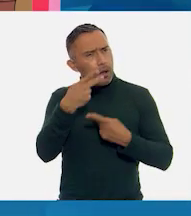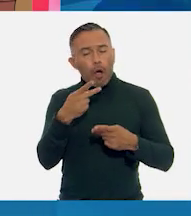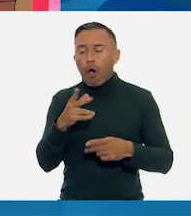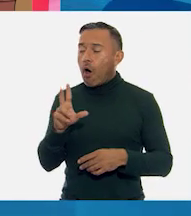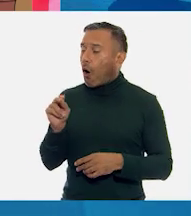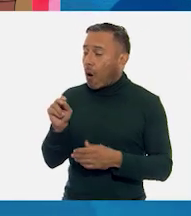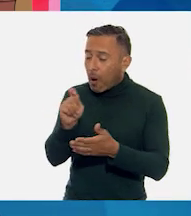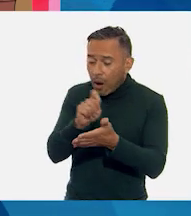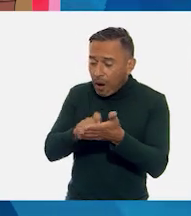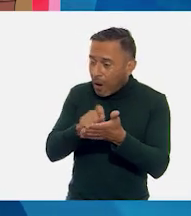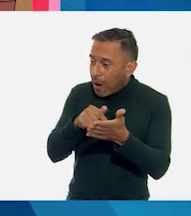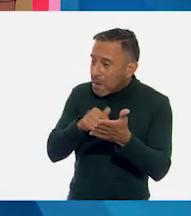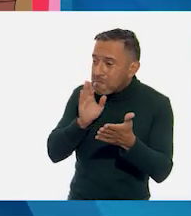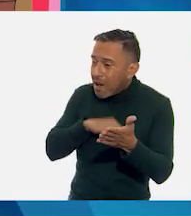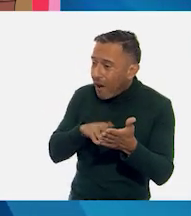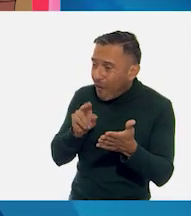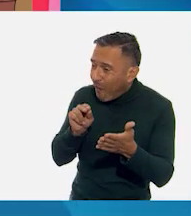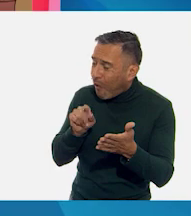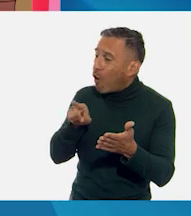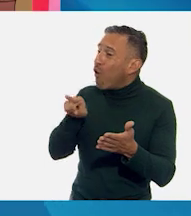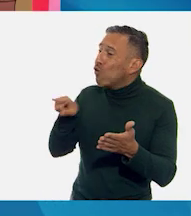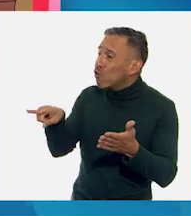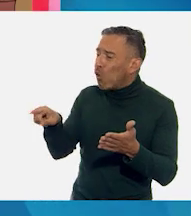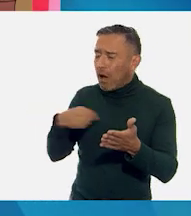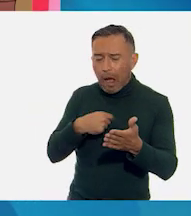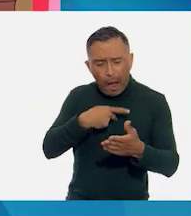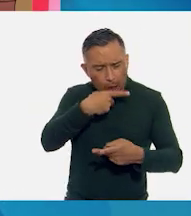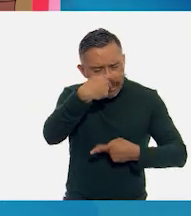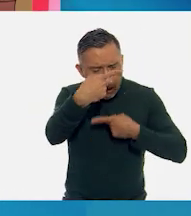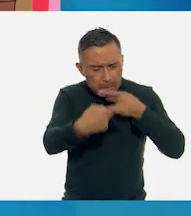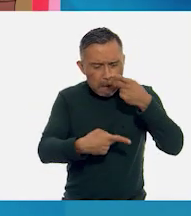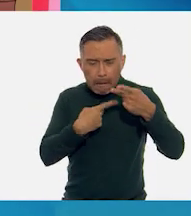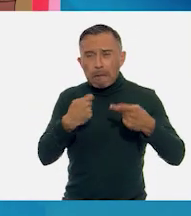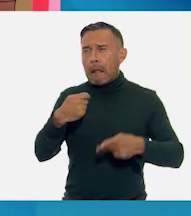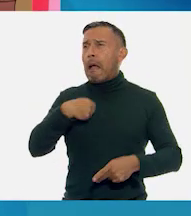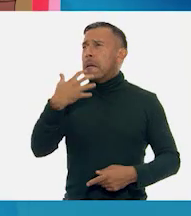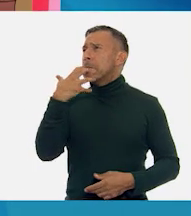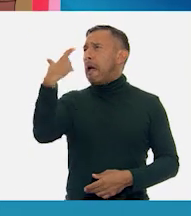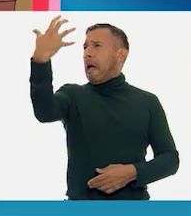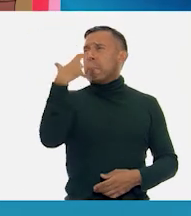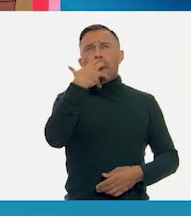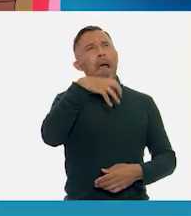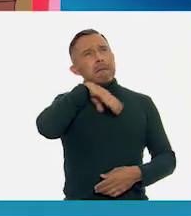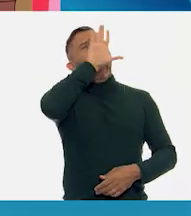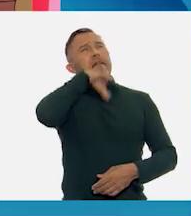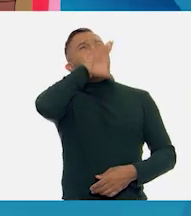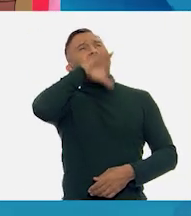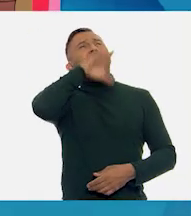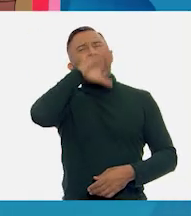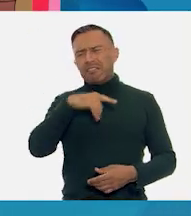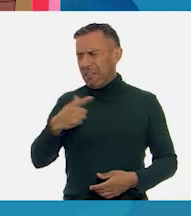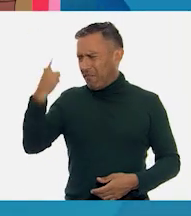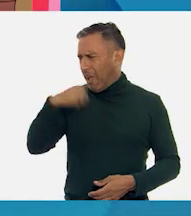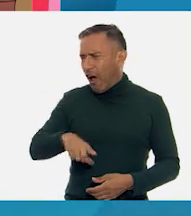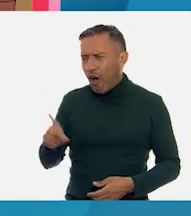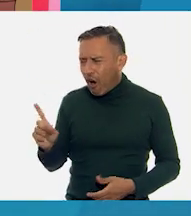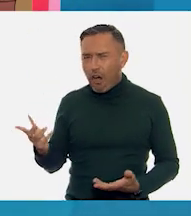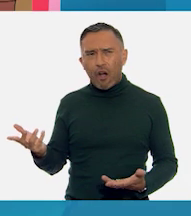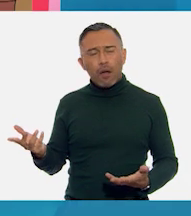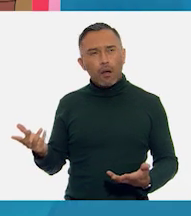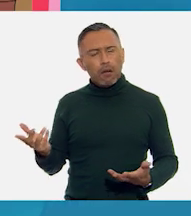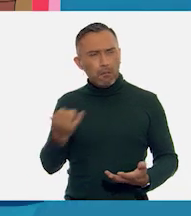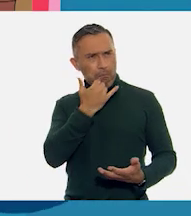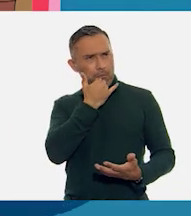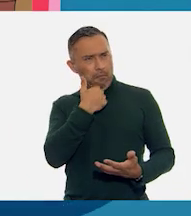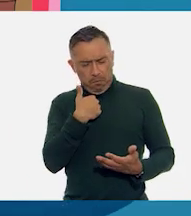Cupertino, sino en la forma en que lo estás destripando a puro grito pelado. Entonces, ¿cómo tengo que recitar mi